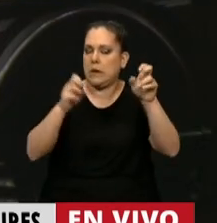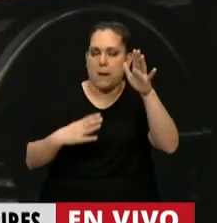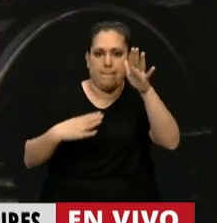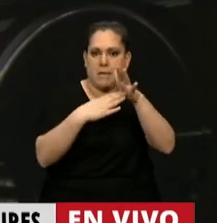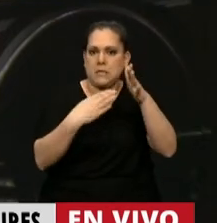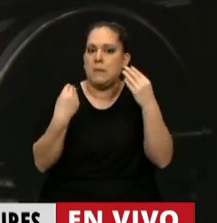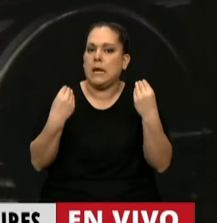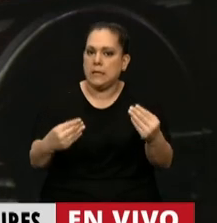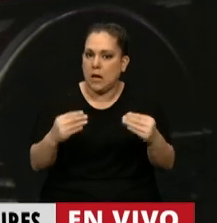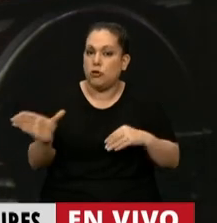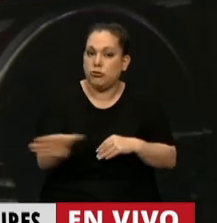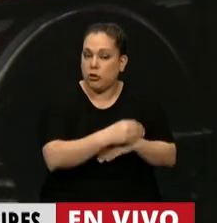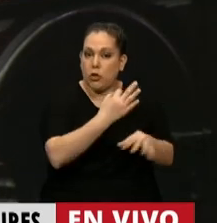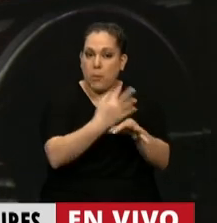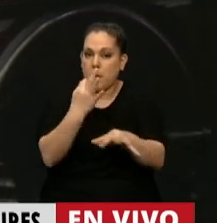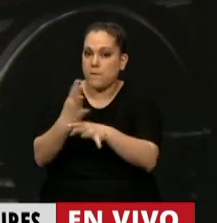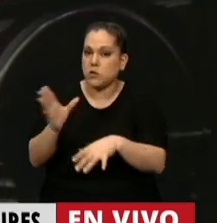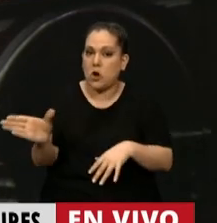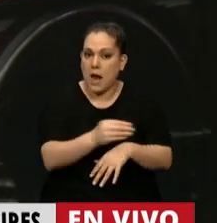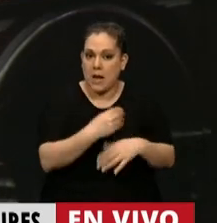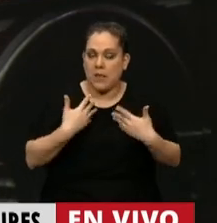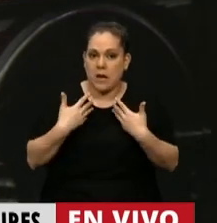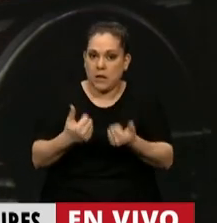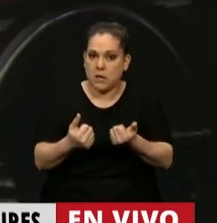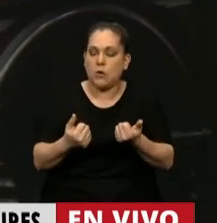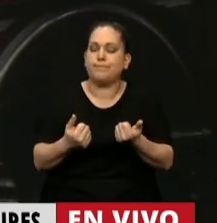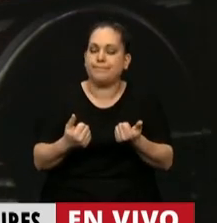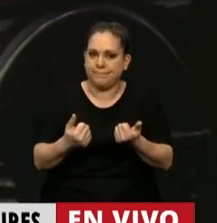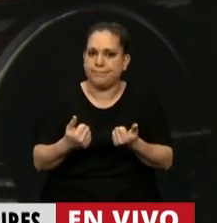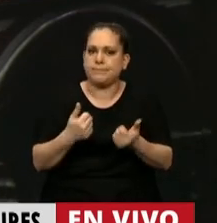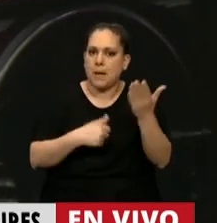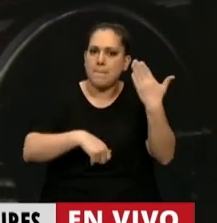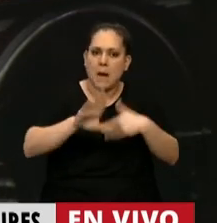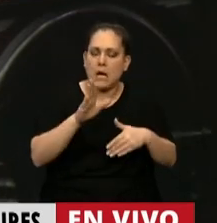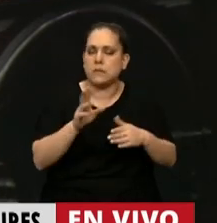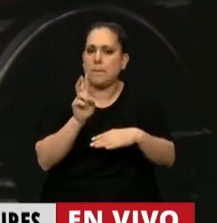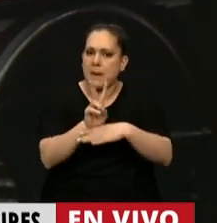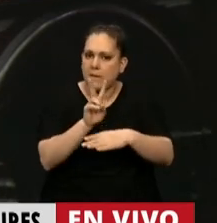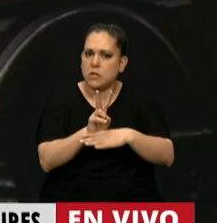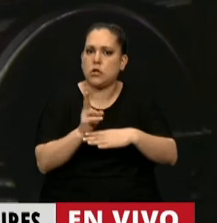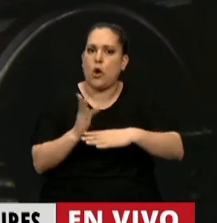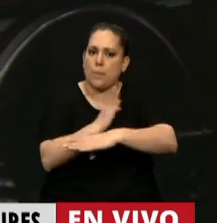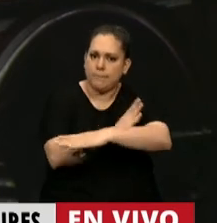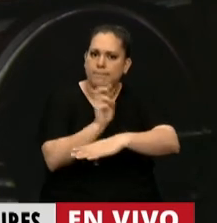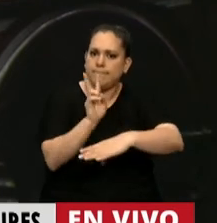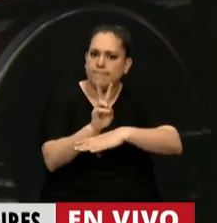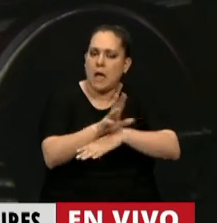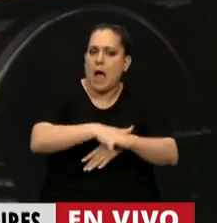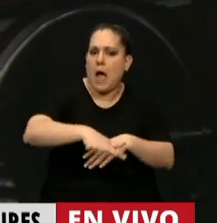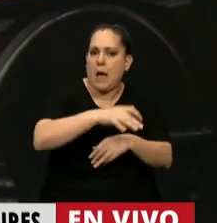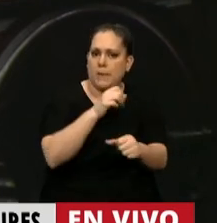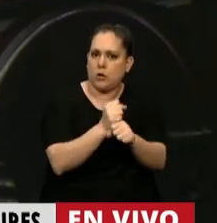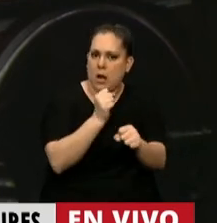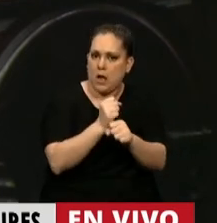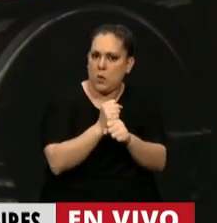que hace a todos los profesionales de la salud en este momento tiene que ver con garantizar las medidas de prevención y protección de la salud en el ámbito laboral,